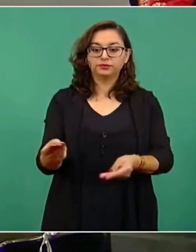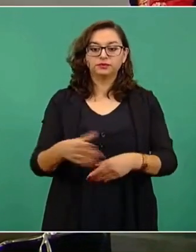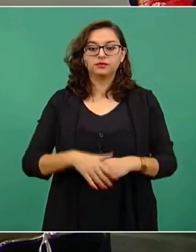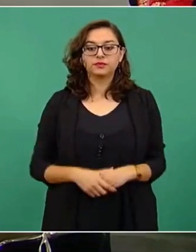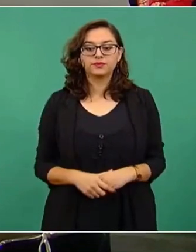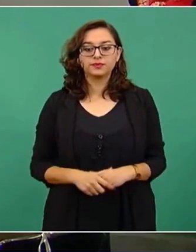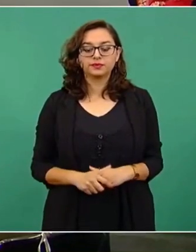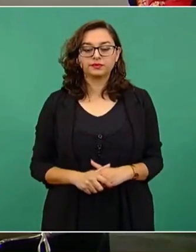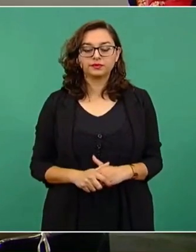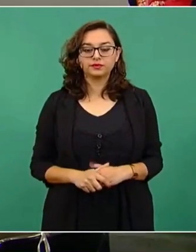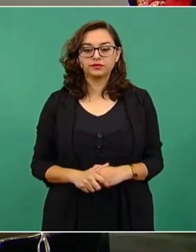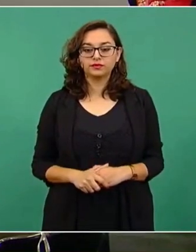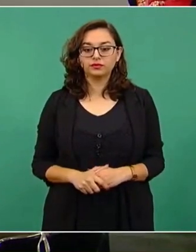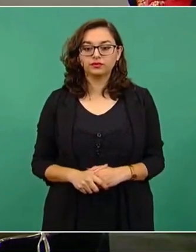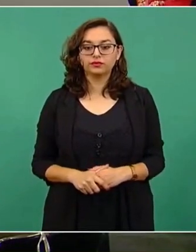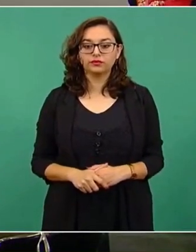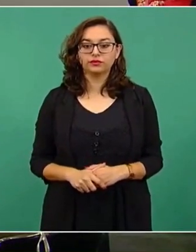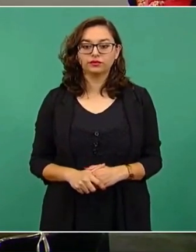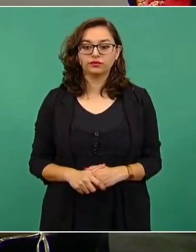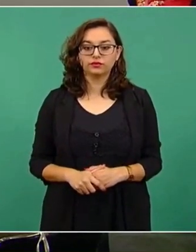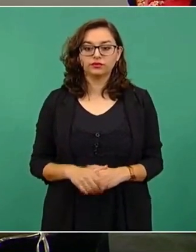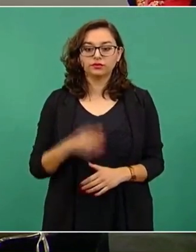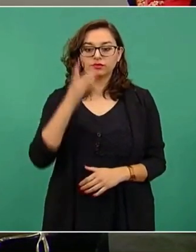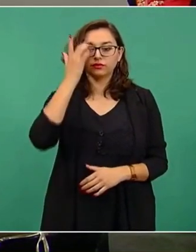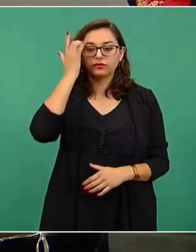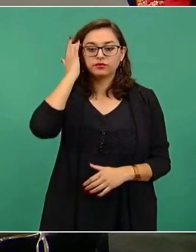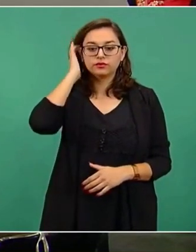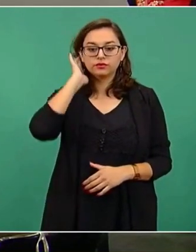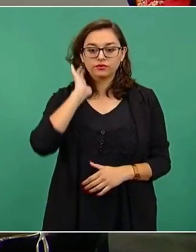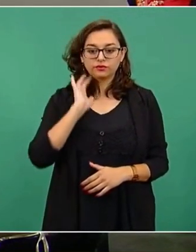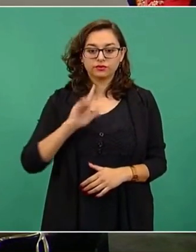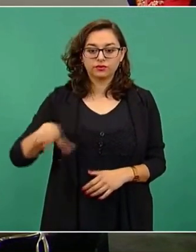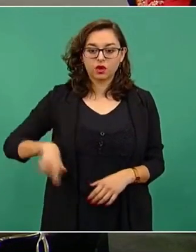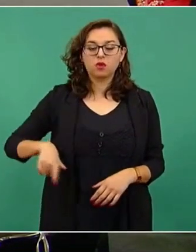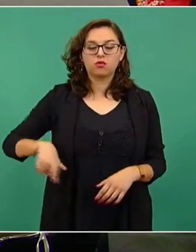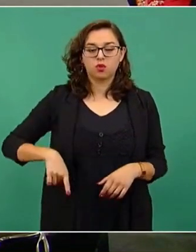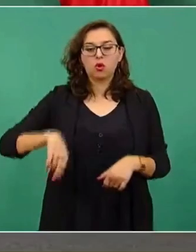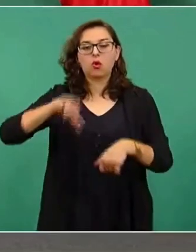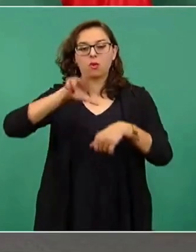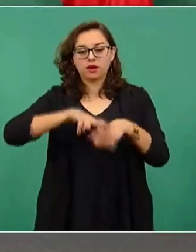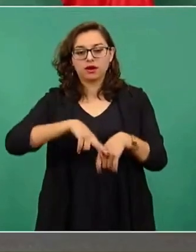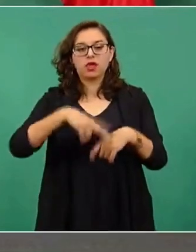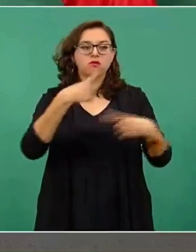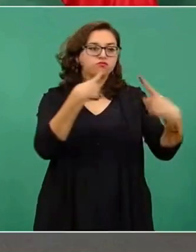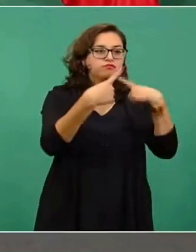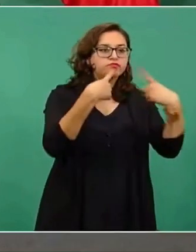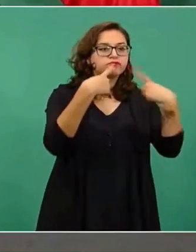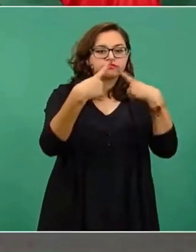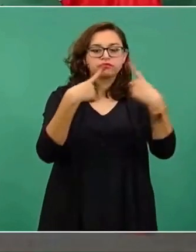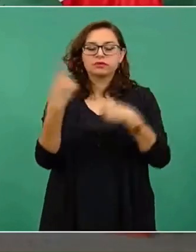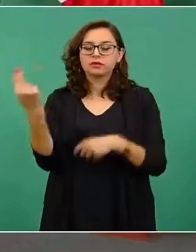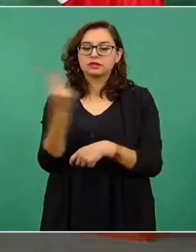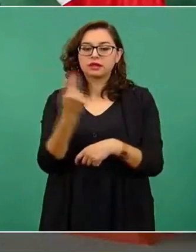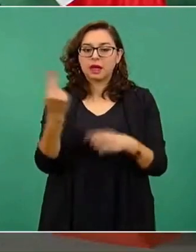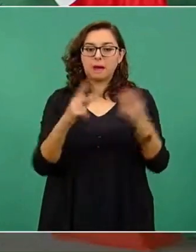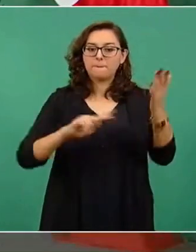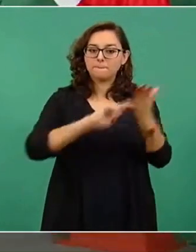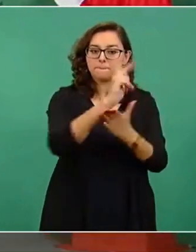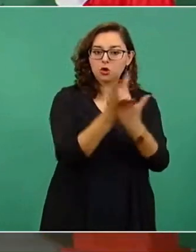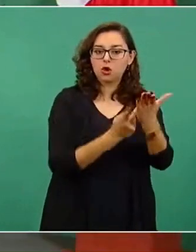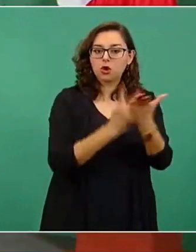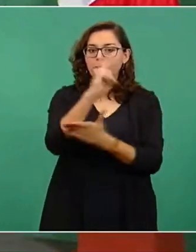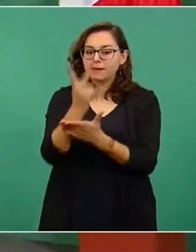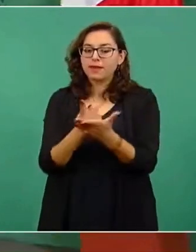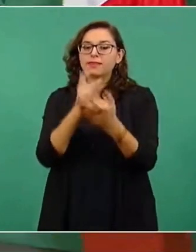Vamos a ponernos de acuerdo con los gobernadores para hacer un programa y con los presidentes